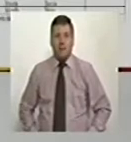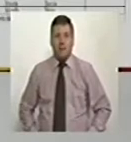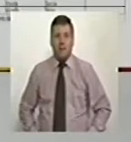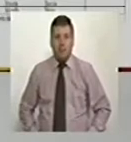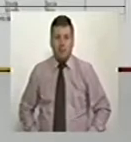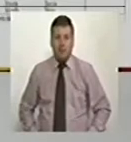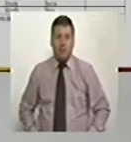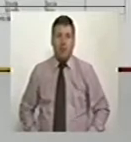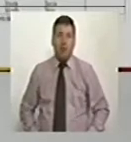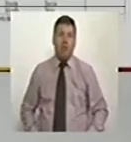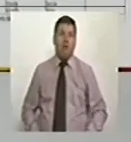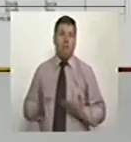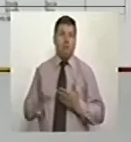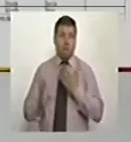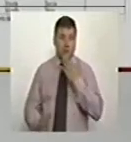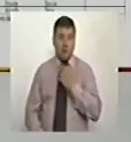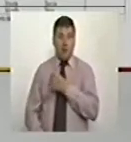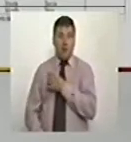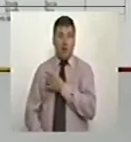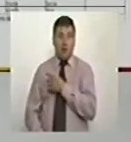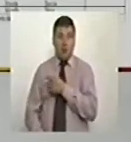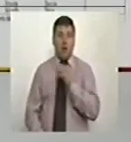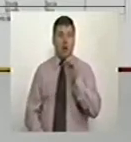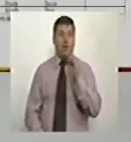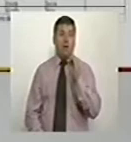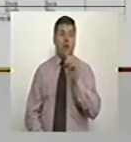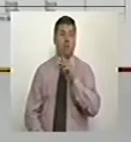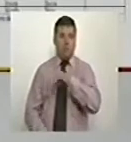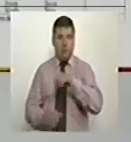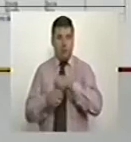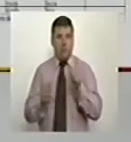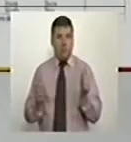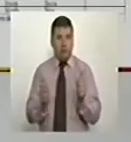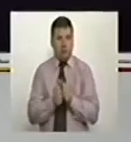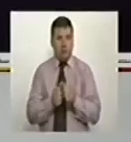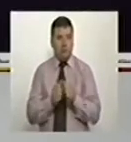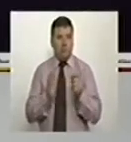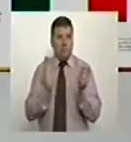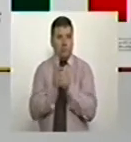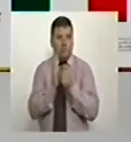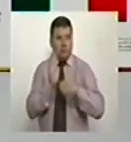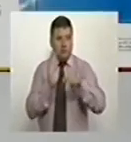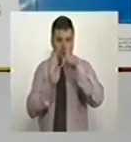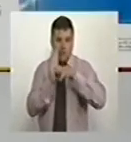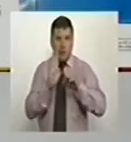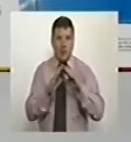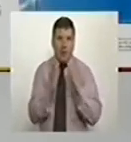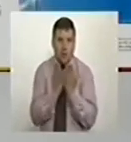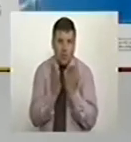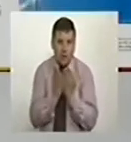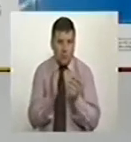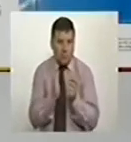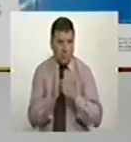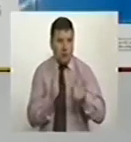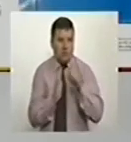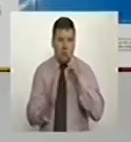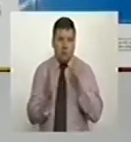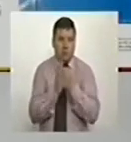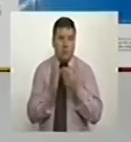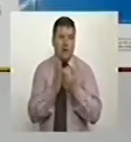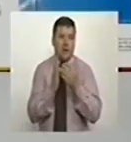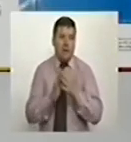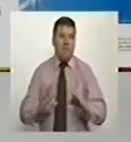Tenemos en Chile, la OCDE asesoró y acompañó la formulación de la reforma a la educación que trajo